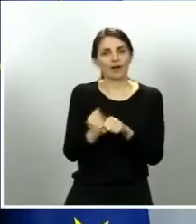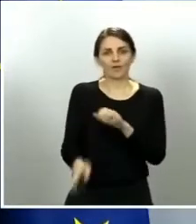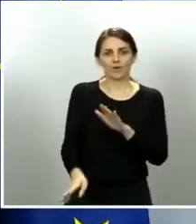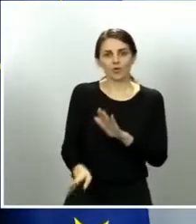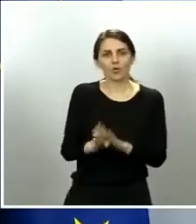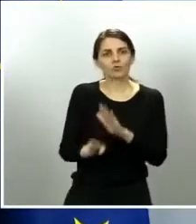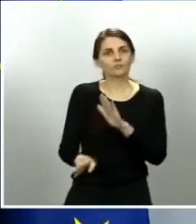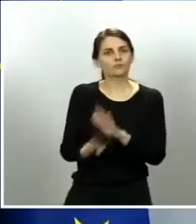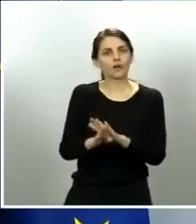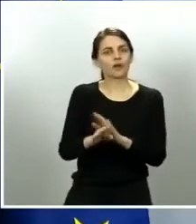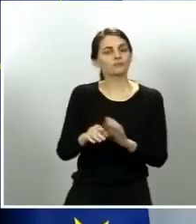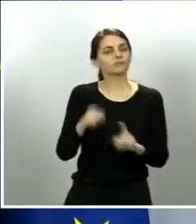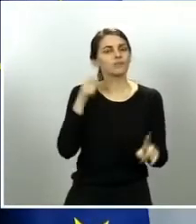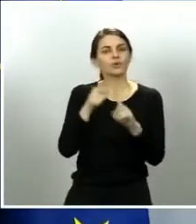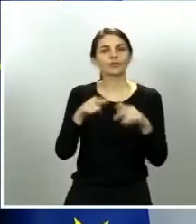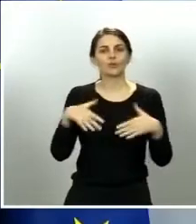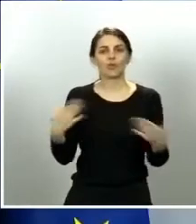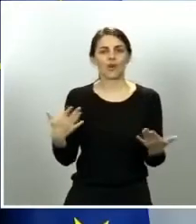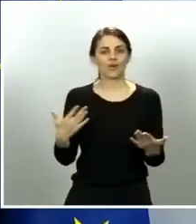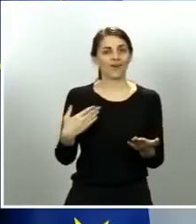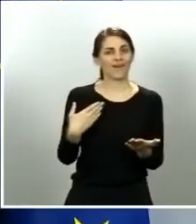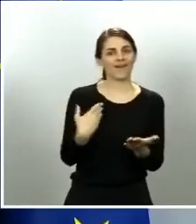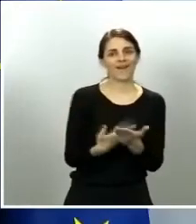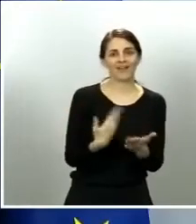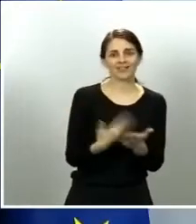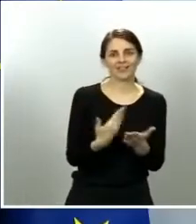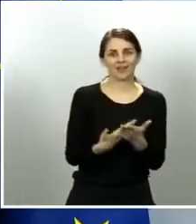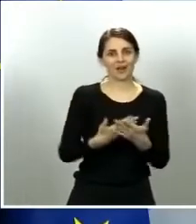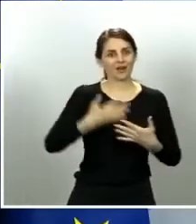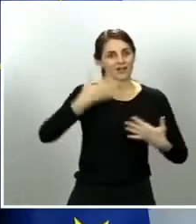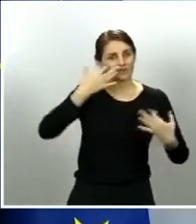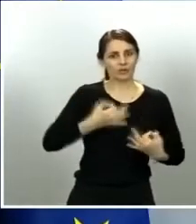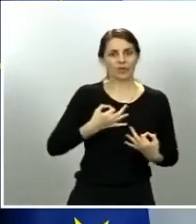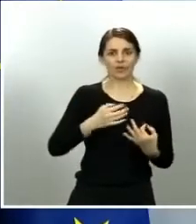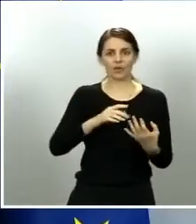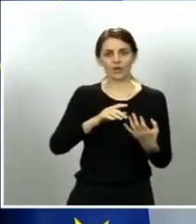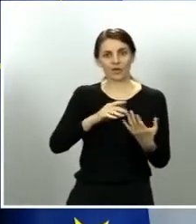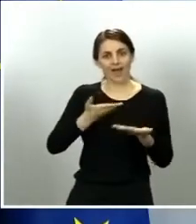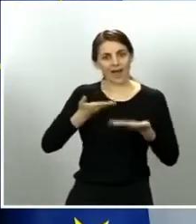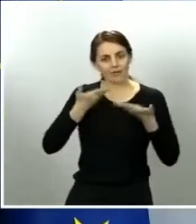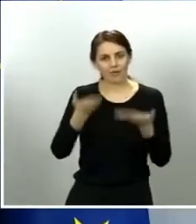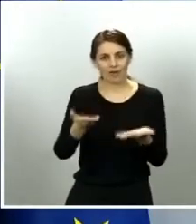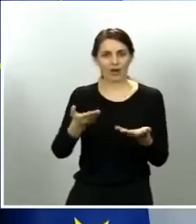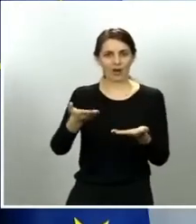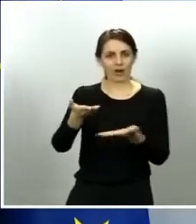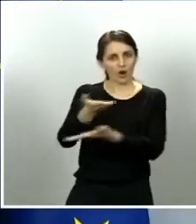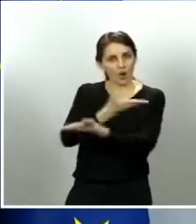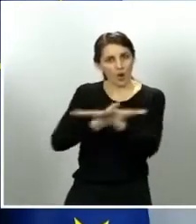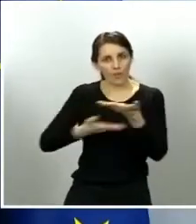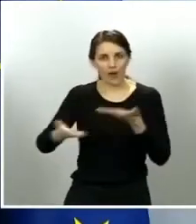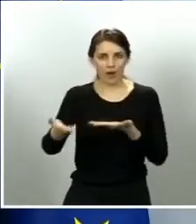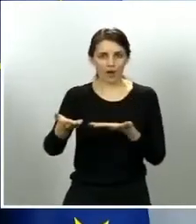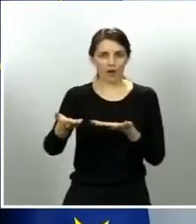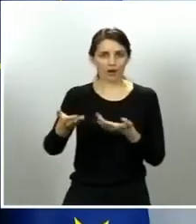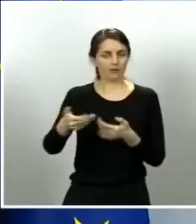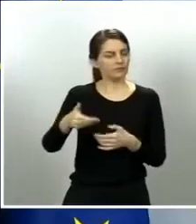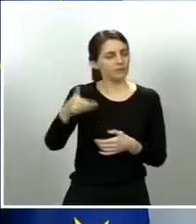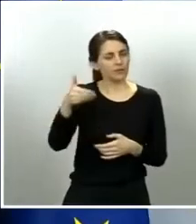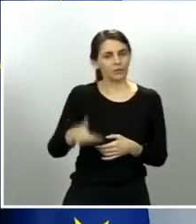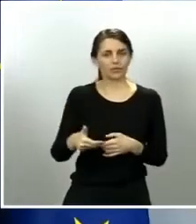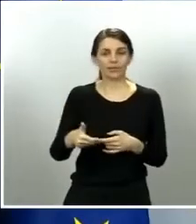para ayudar y para, evidentemente, cooperar con la sociedad, para permitir que se presten los servicios